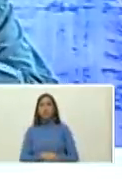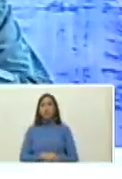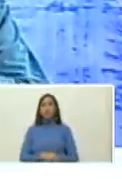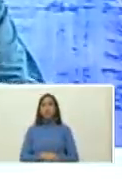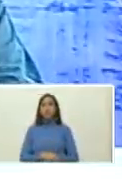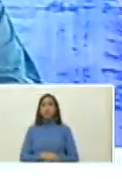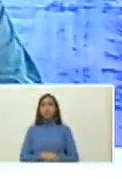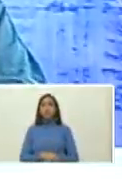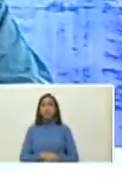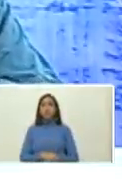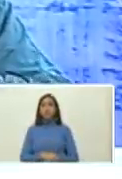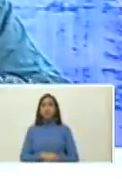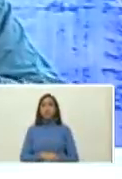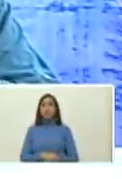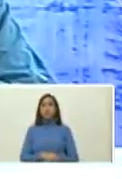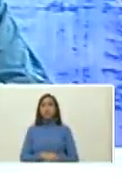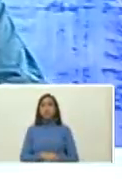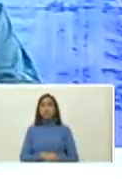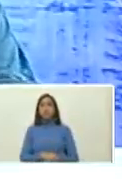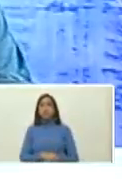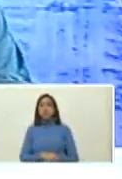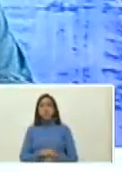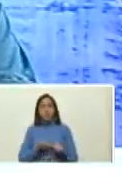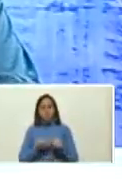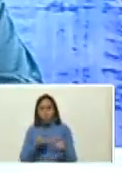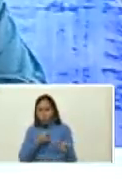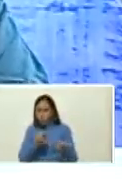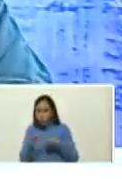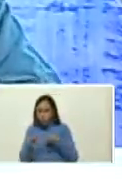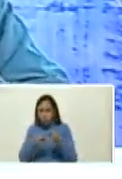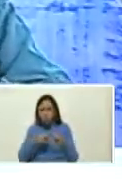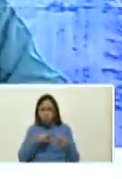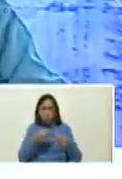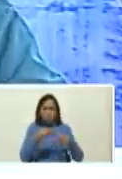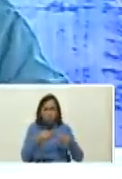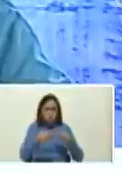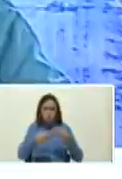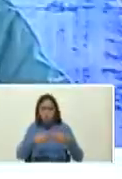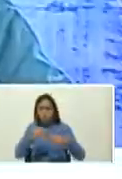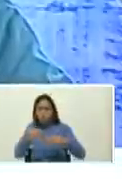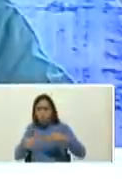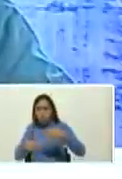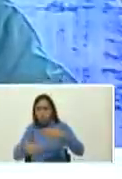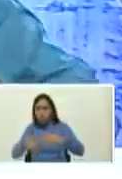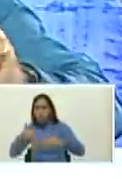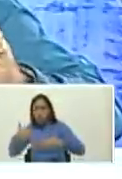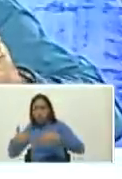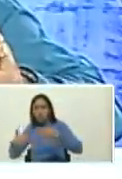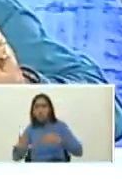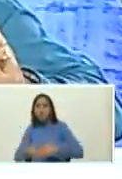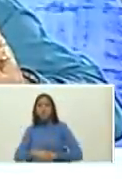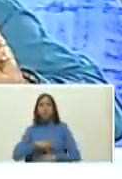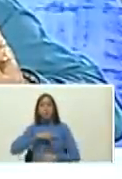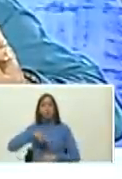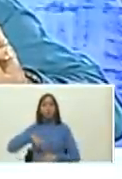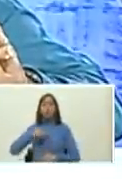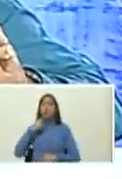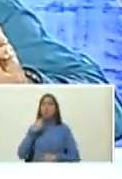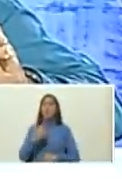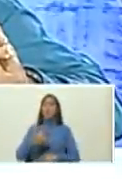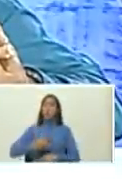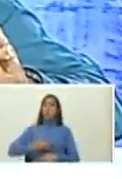7 más 7 y lo fuimos llevando flexibilizando cada vez más y podemos decir